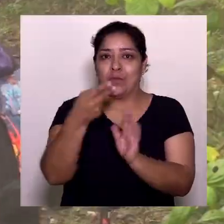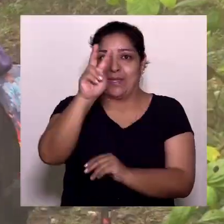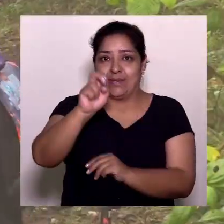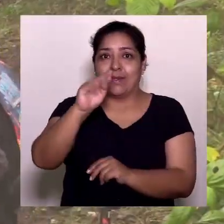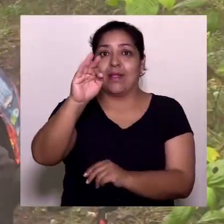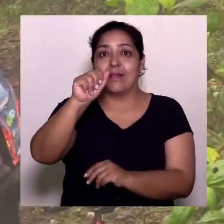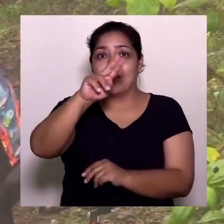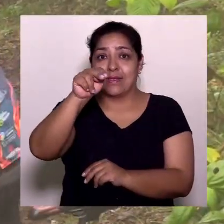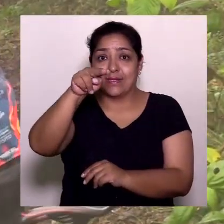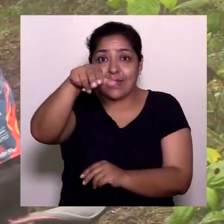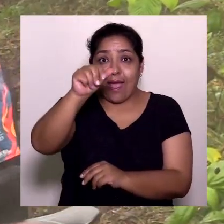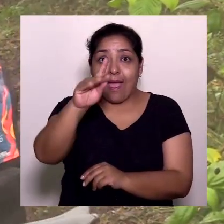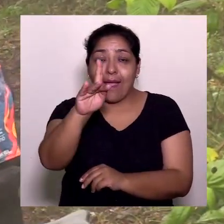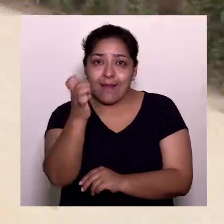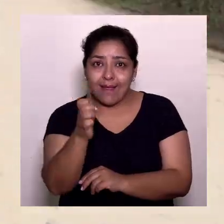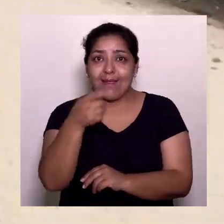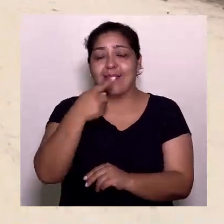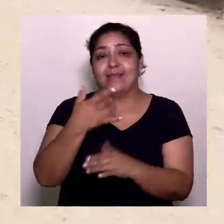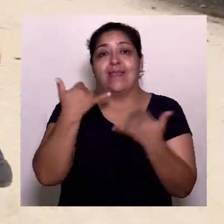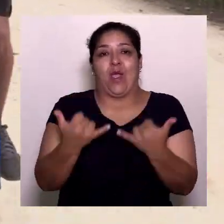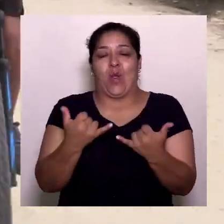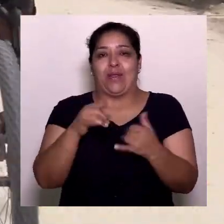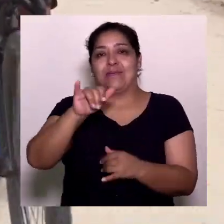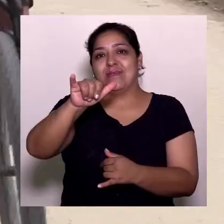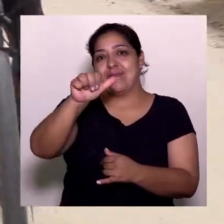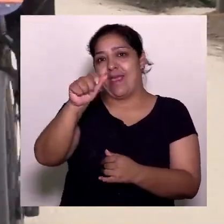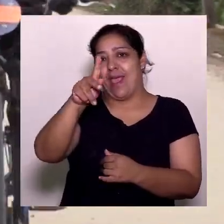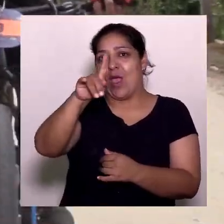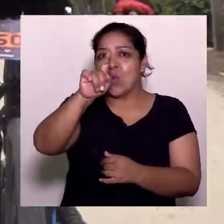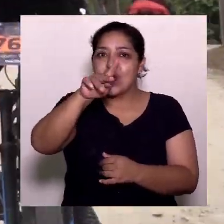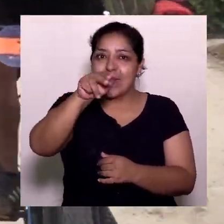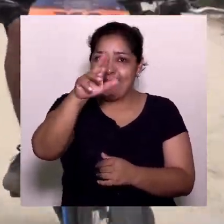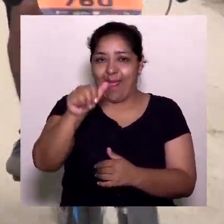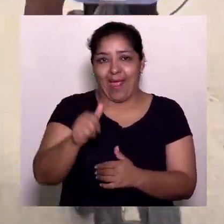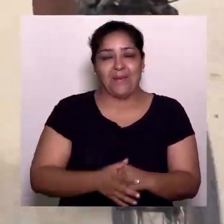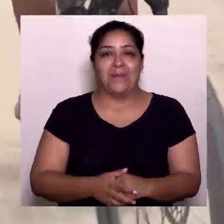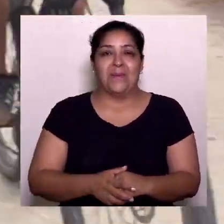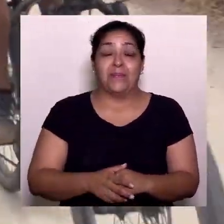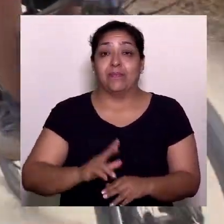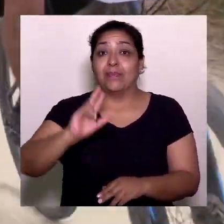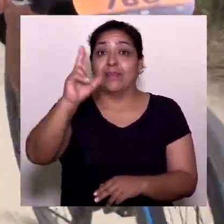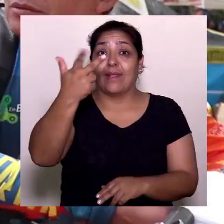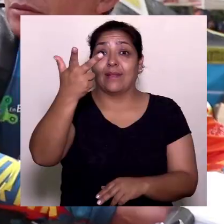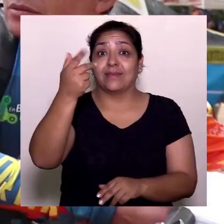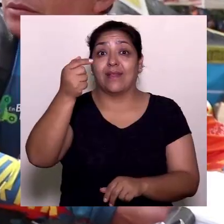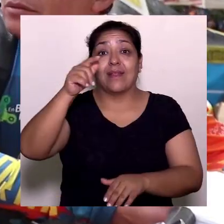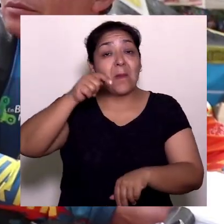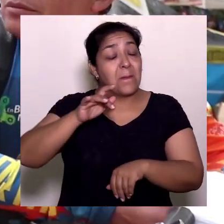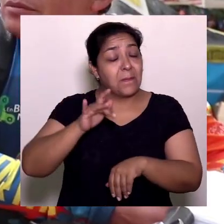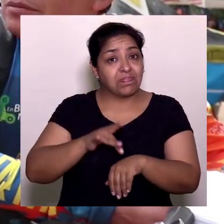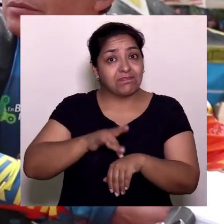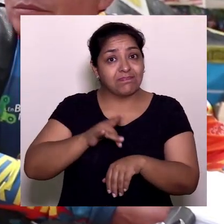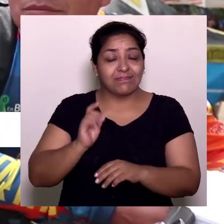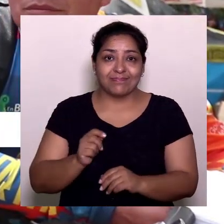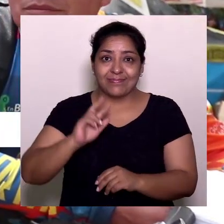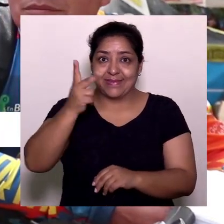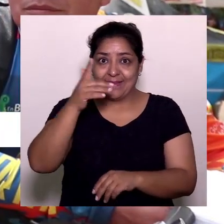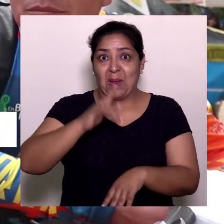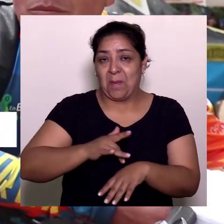se vivió Taznaque y este año Yacunina fue la sensación. Esta es nuestra tercera participación,